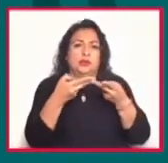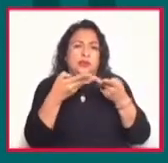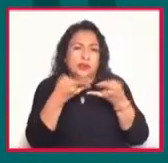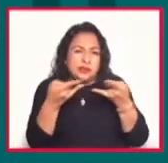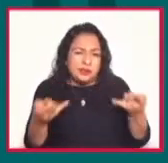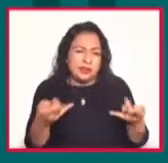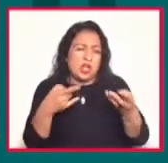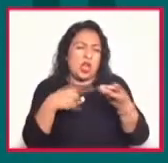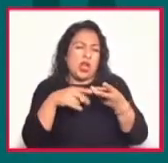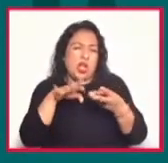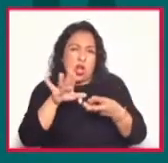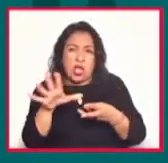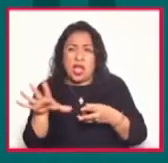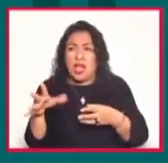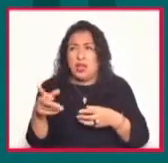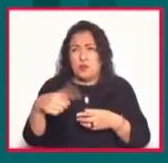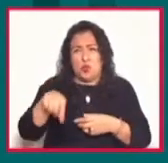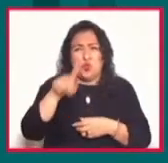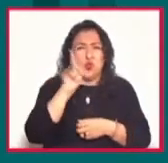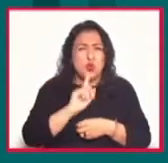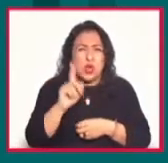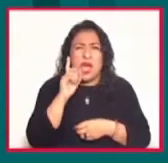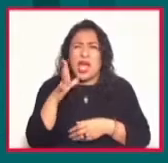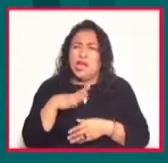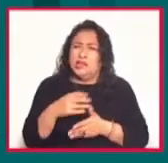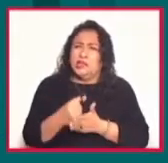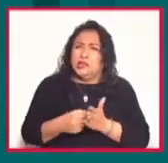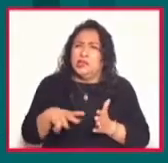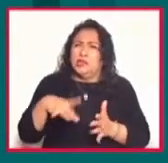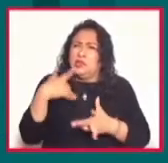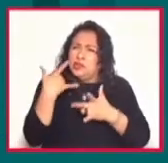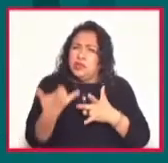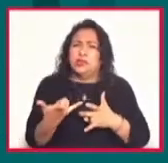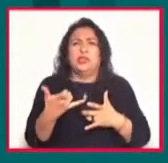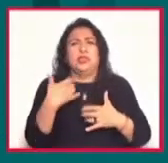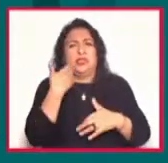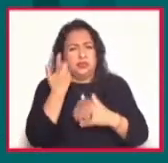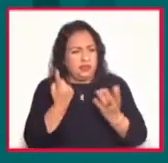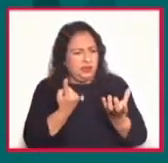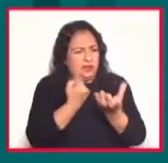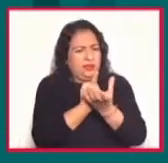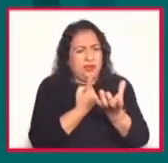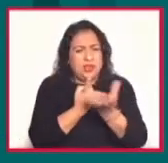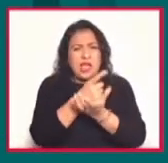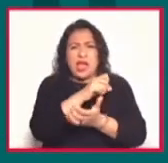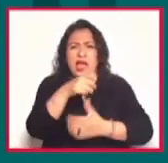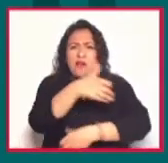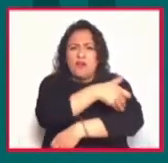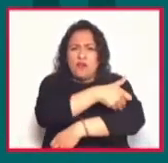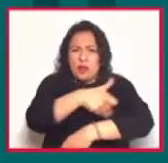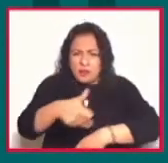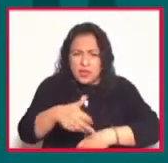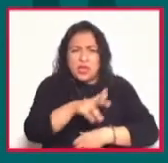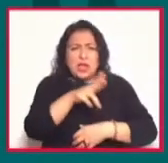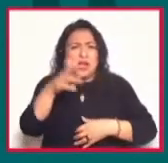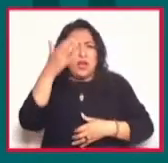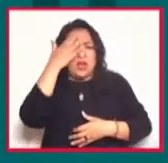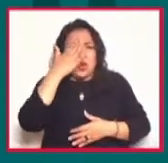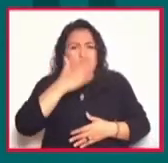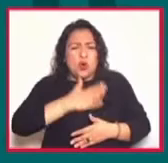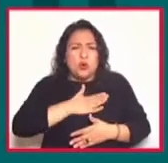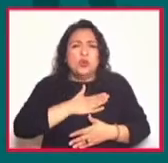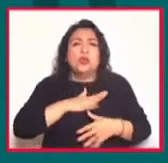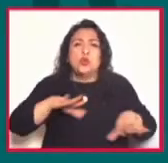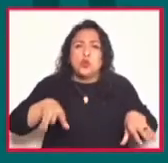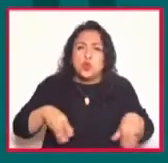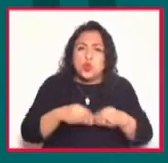mujeres luchan entre, de un lado, la voluntad y necesidad de pertencer a los lazos de familia, de serem reconocidas como